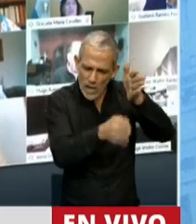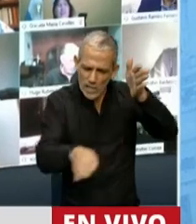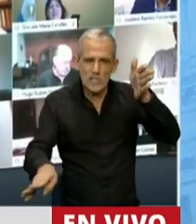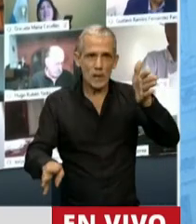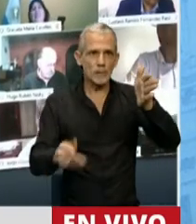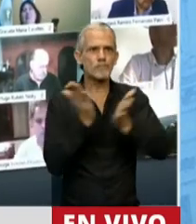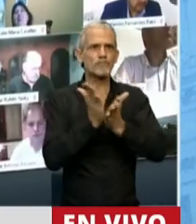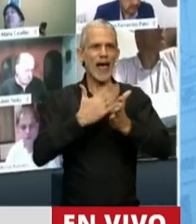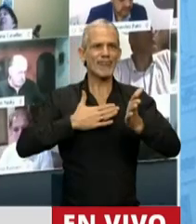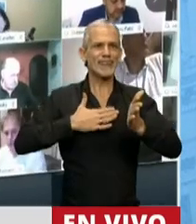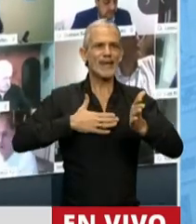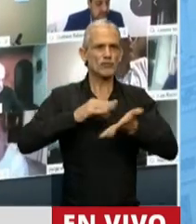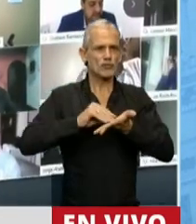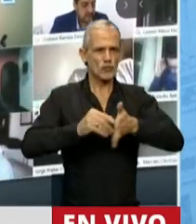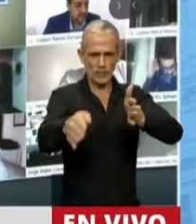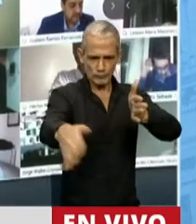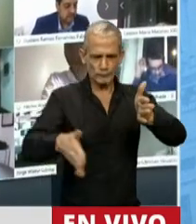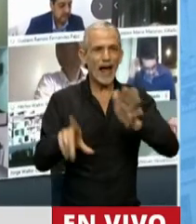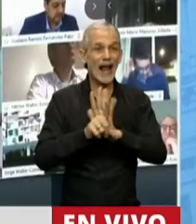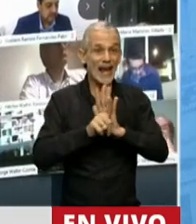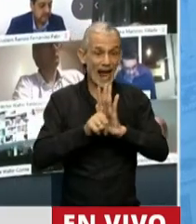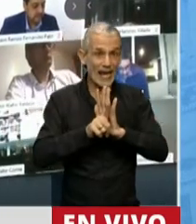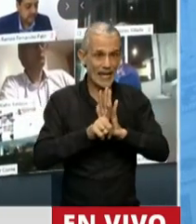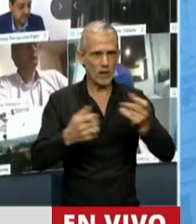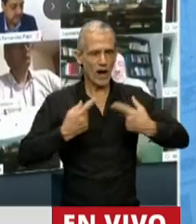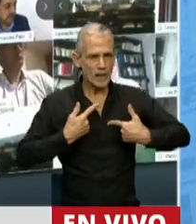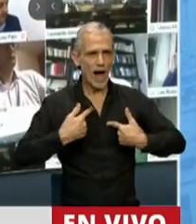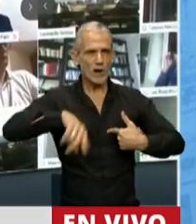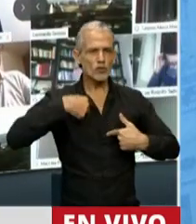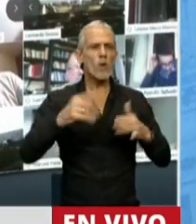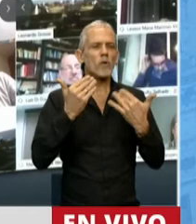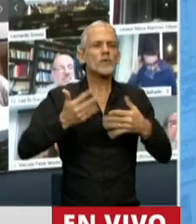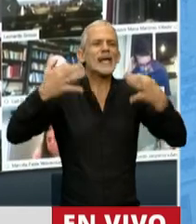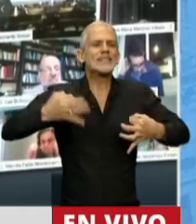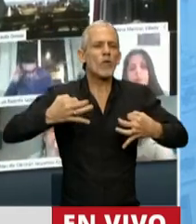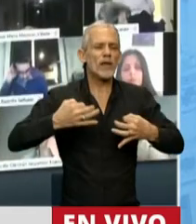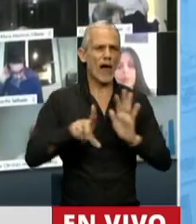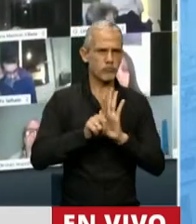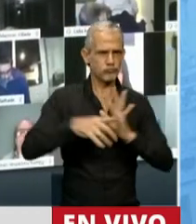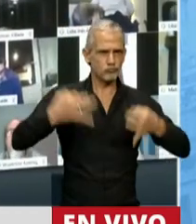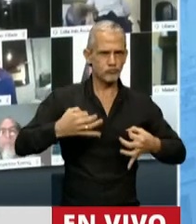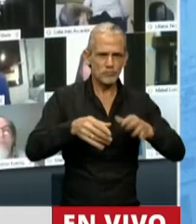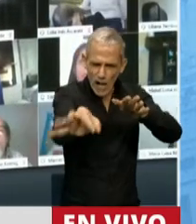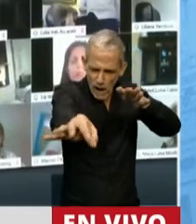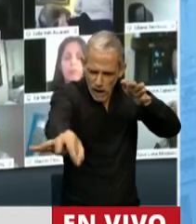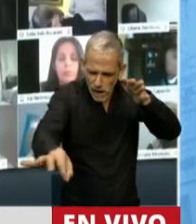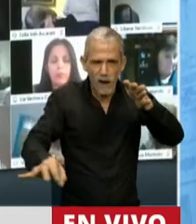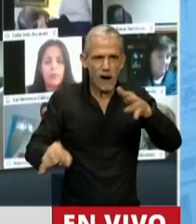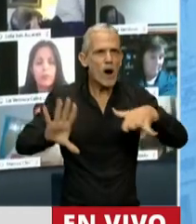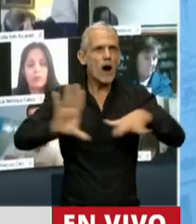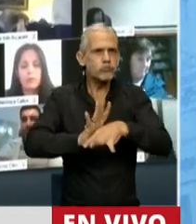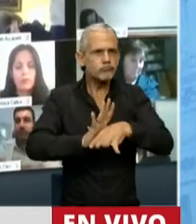consolidar nuestros derechos y soberanía. La ley nos permite tener más seguridad jurídica porque la demarcación perfecciona